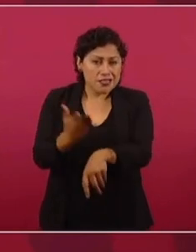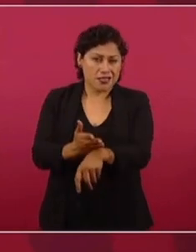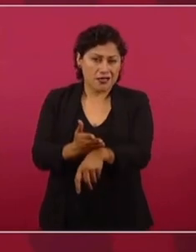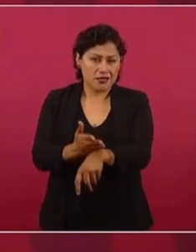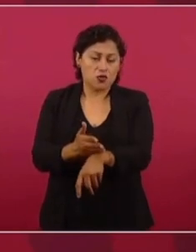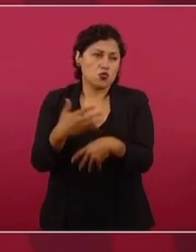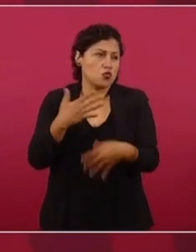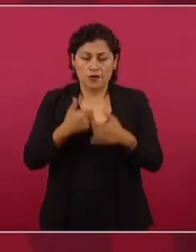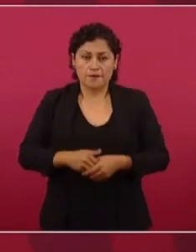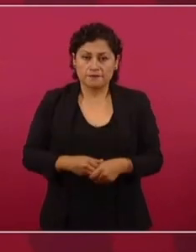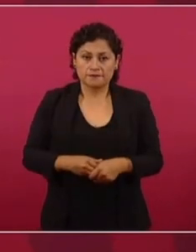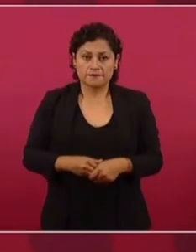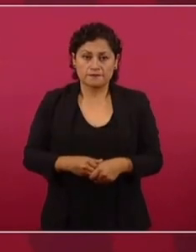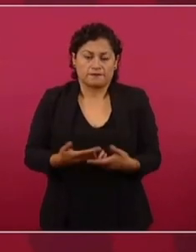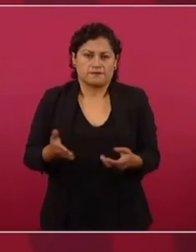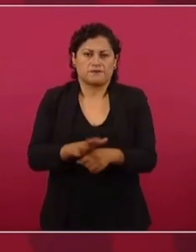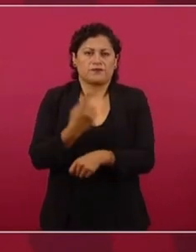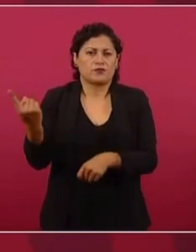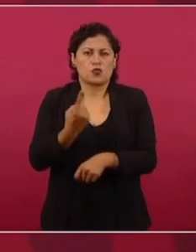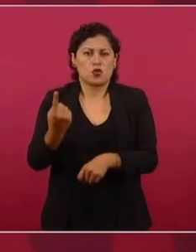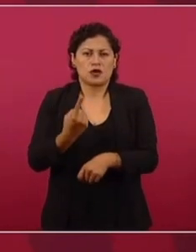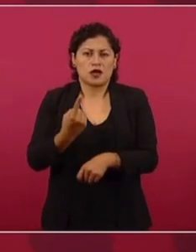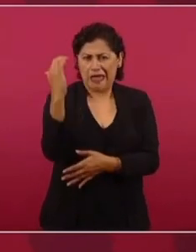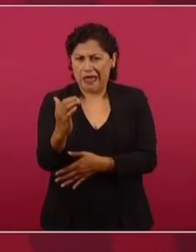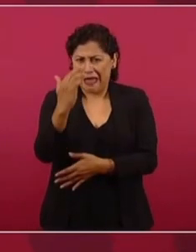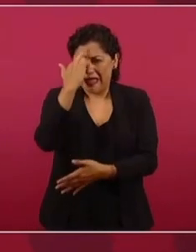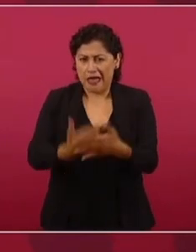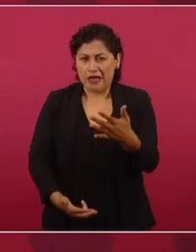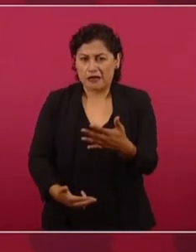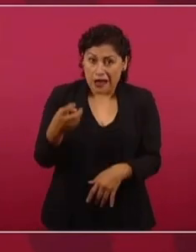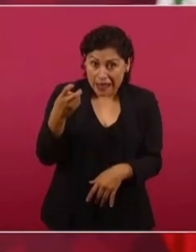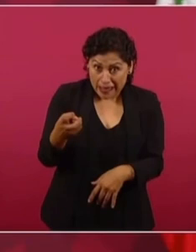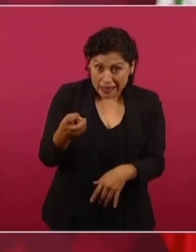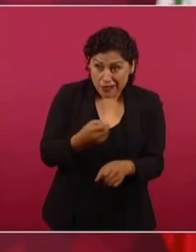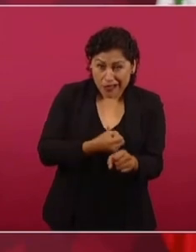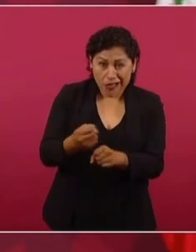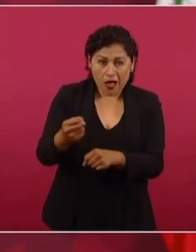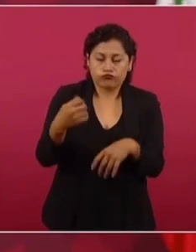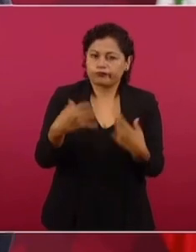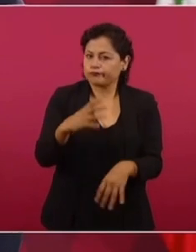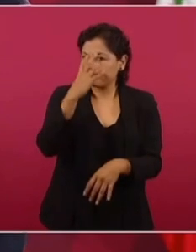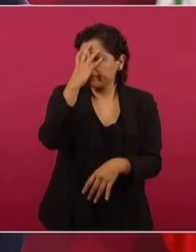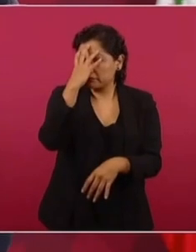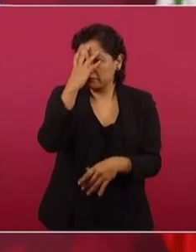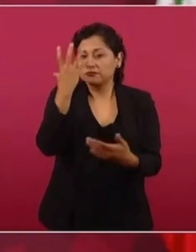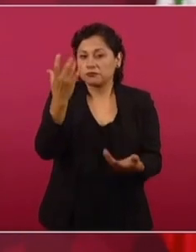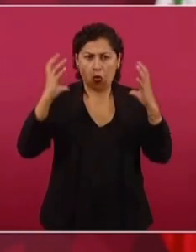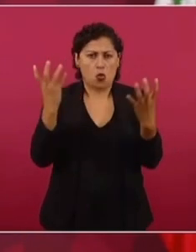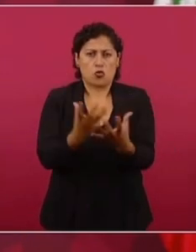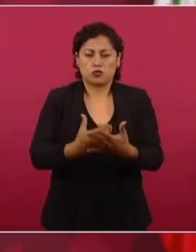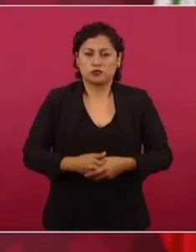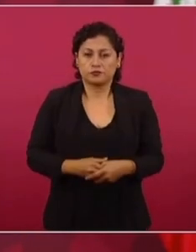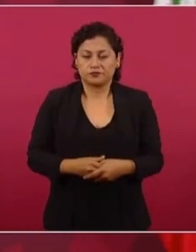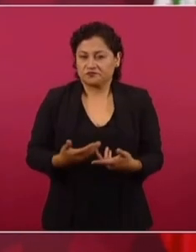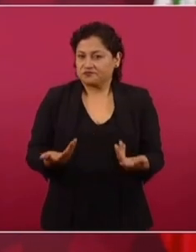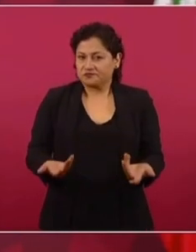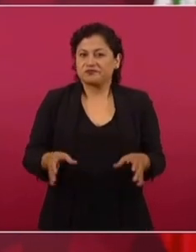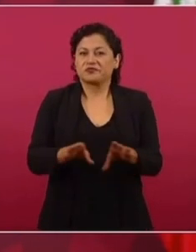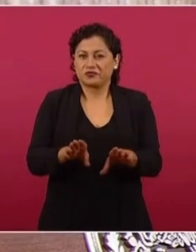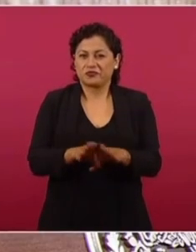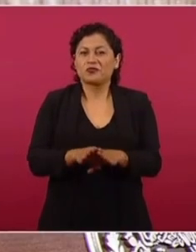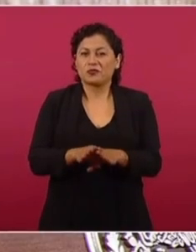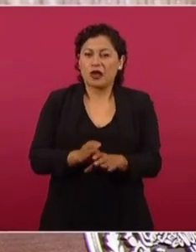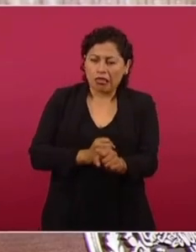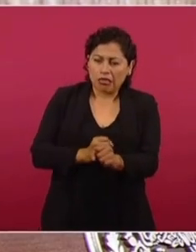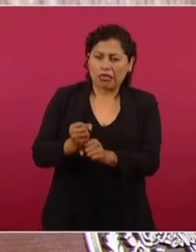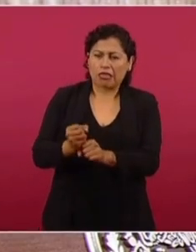repito, tratado peor que delincuente. Esto es una vergüenza para el mundo, el trato que le han